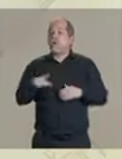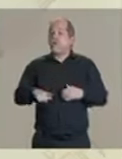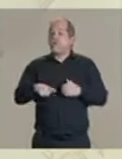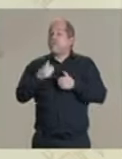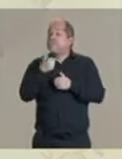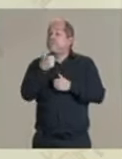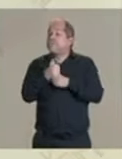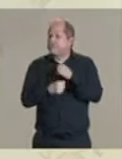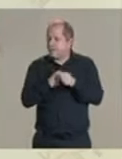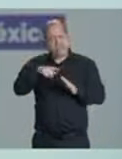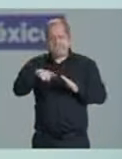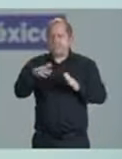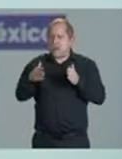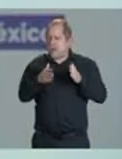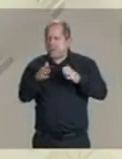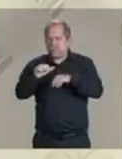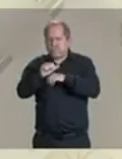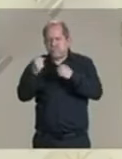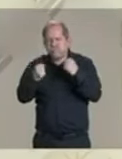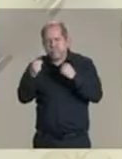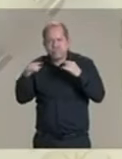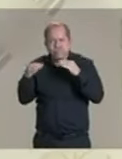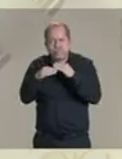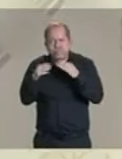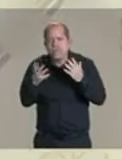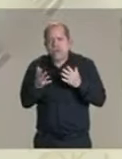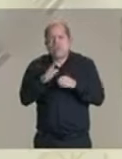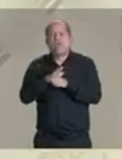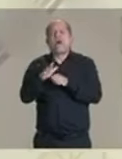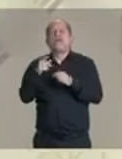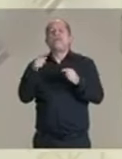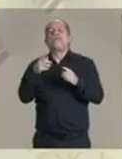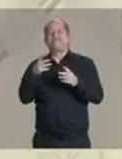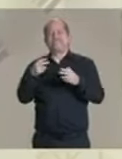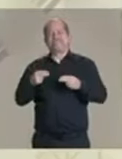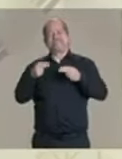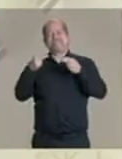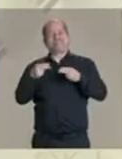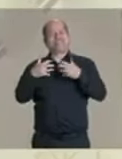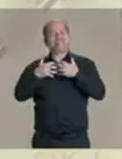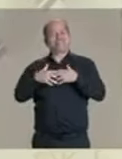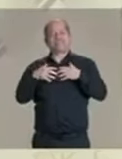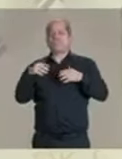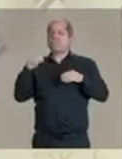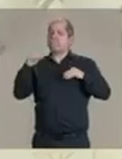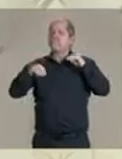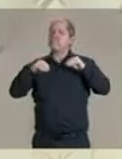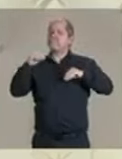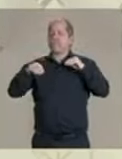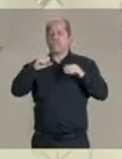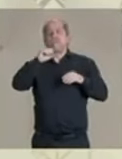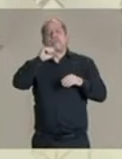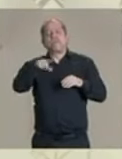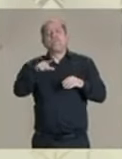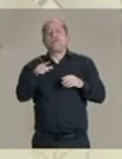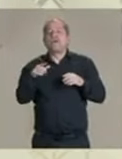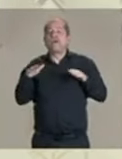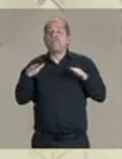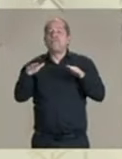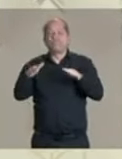.5 canastas básicas. Vamos a hacer más aeropuertos y vamos a hacer un desarrollo de puertos muy importante,